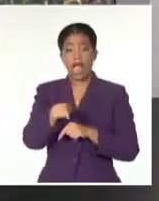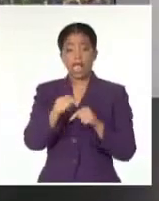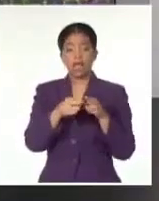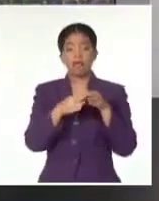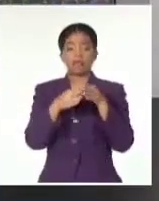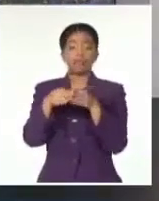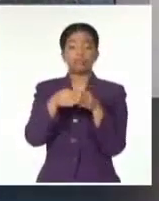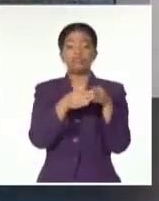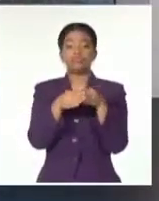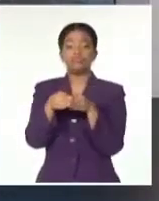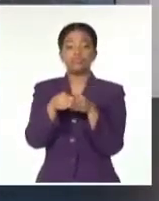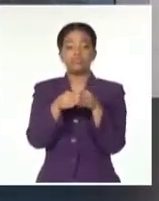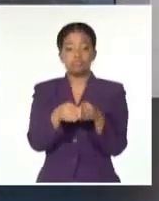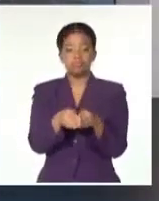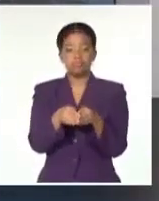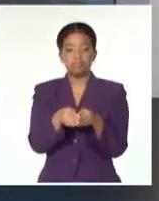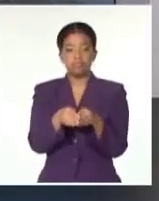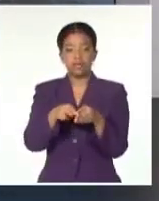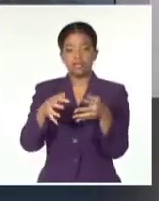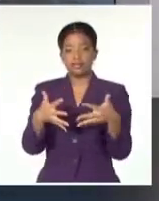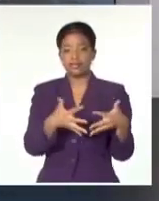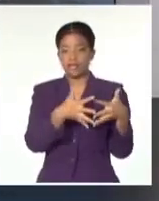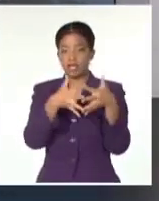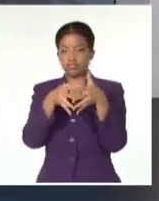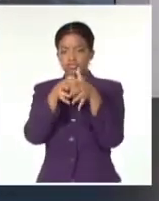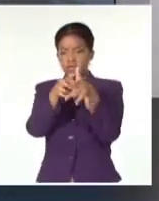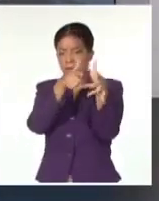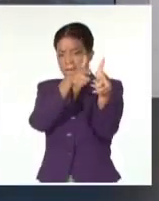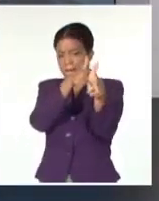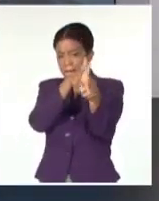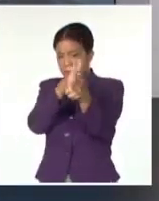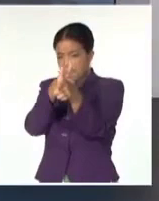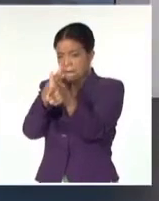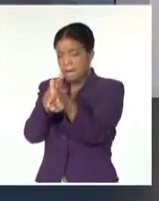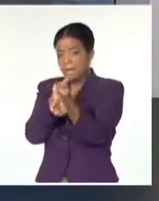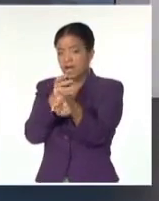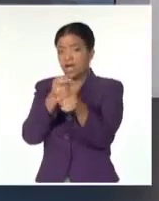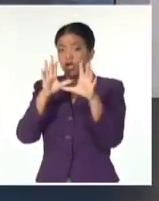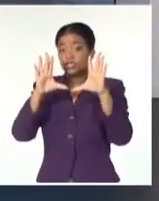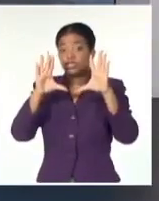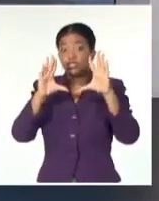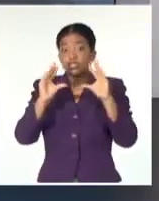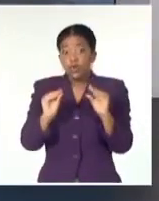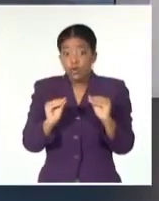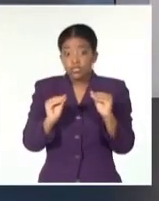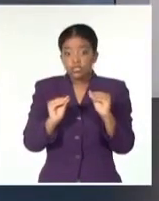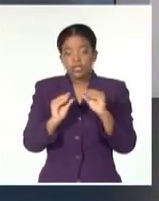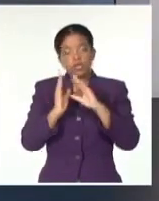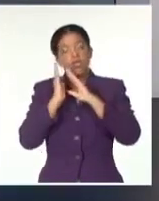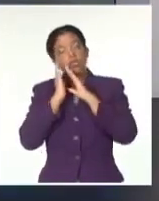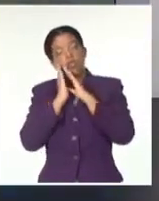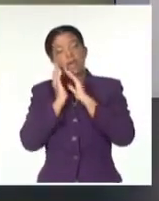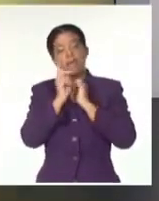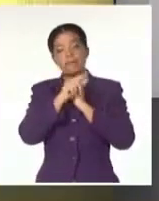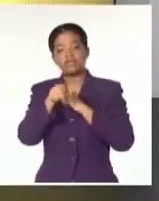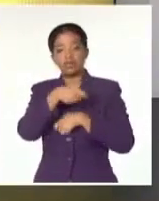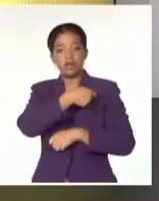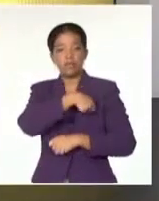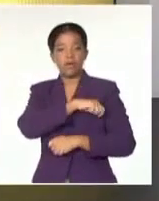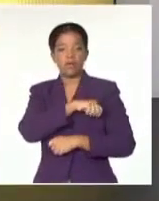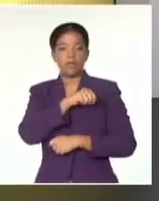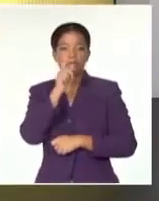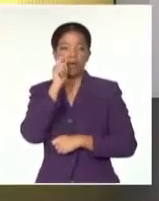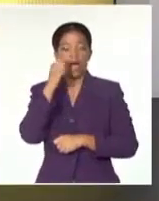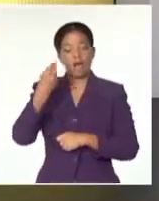provenientes de la Florida. Y dispararon en este lugar con ametralladoras en plena noche, mientras dormían los vecinos del pequeño pueblo costero.